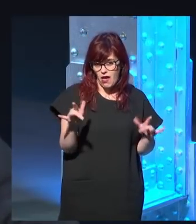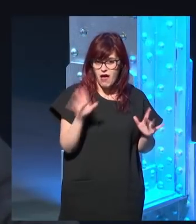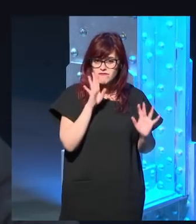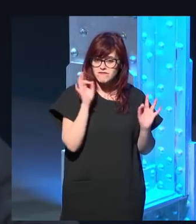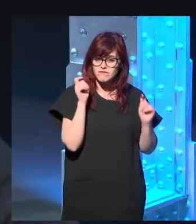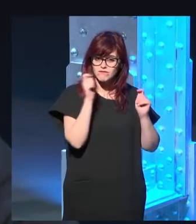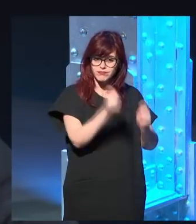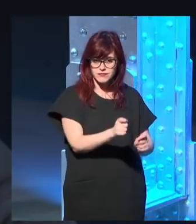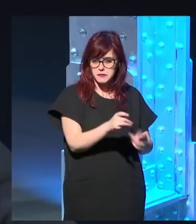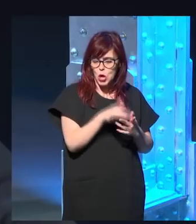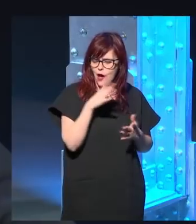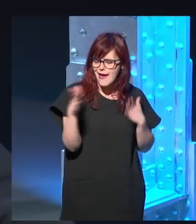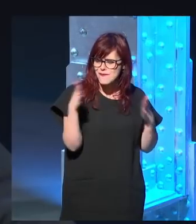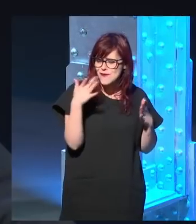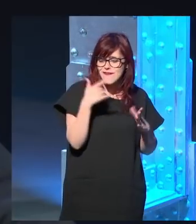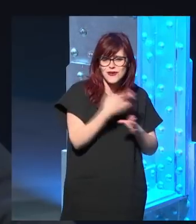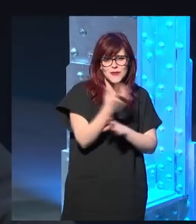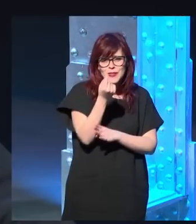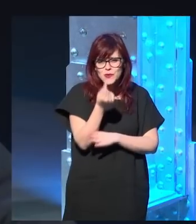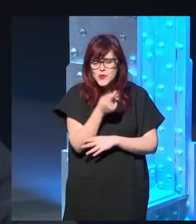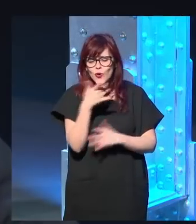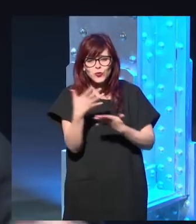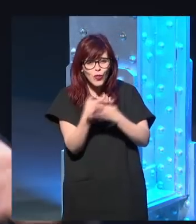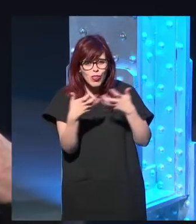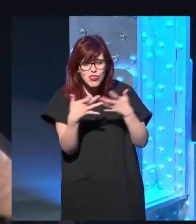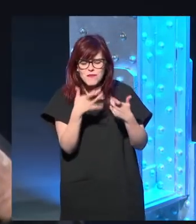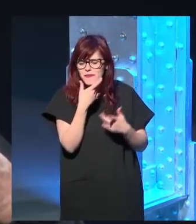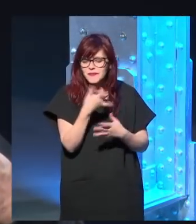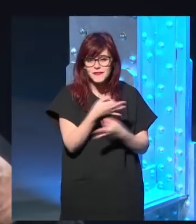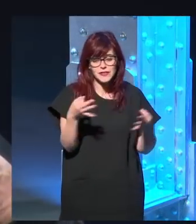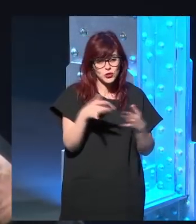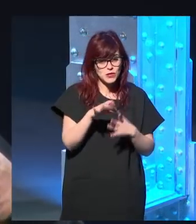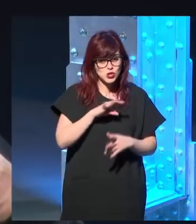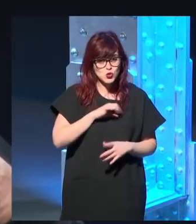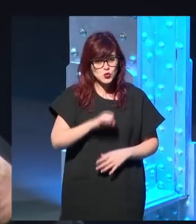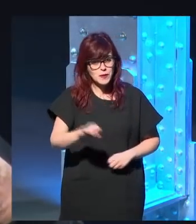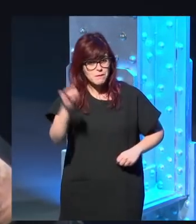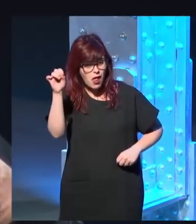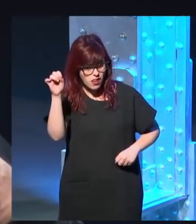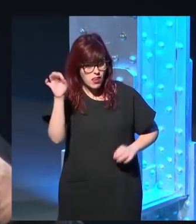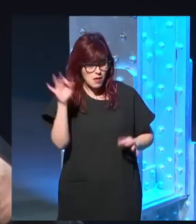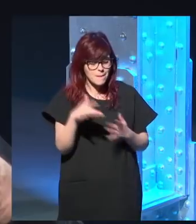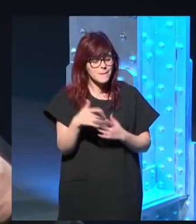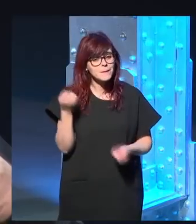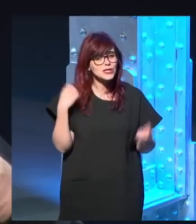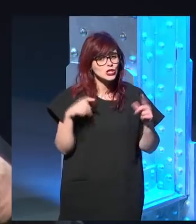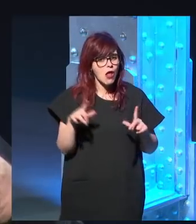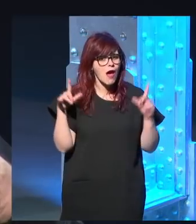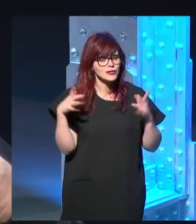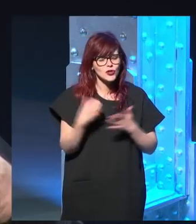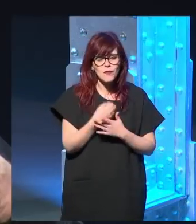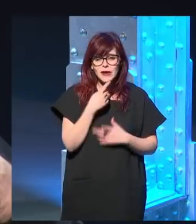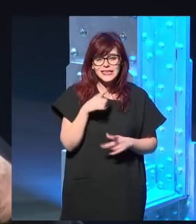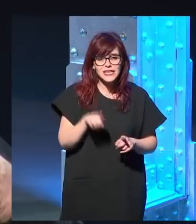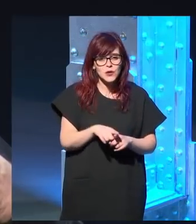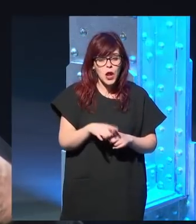era perfecto lo he explicado muchas veces Superman el personaje tenía todos los poderes